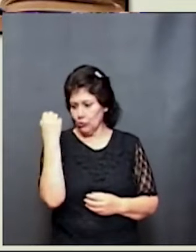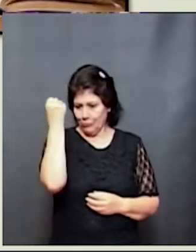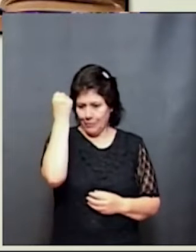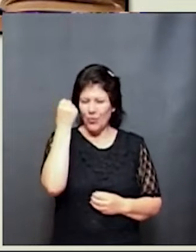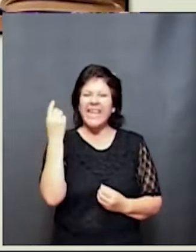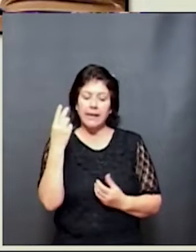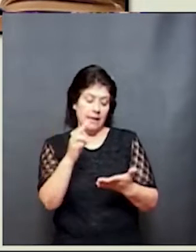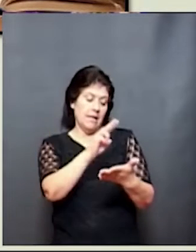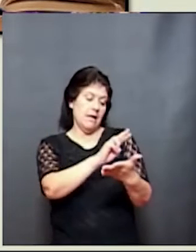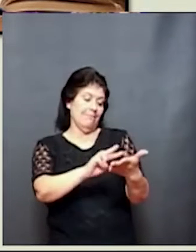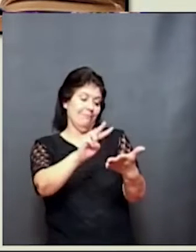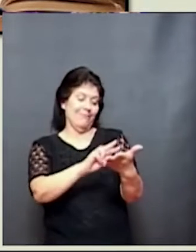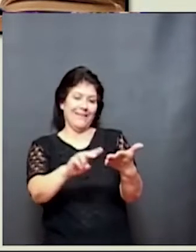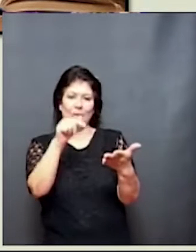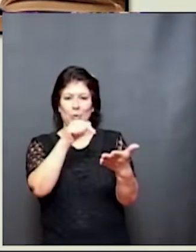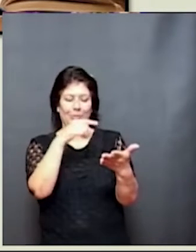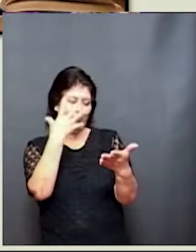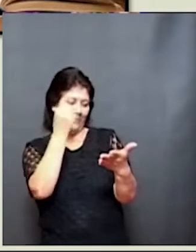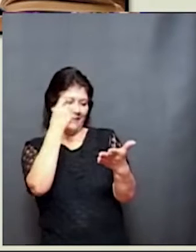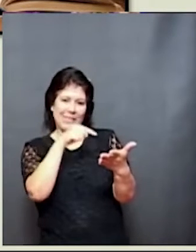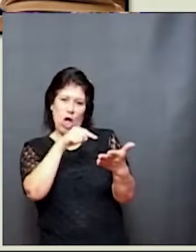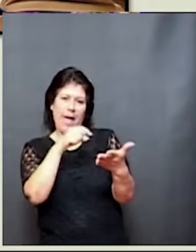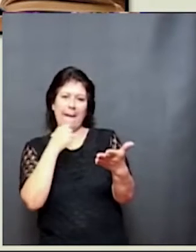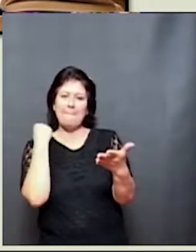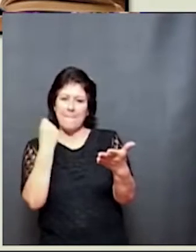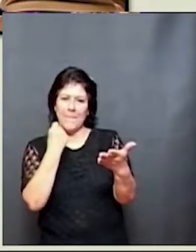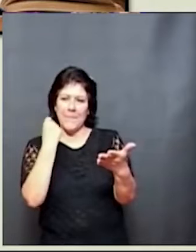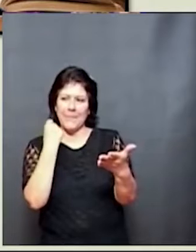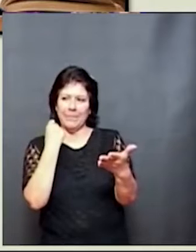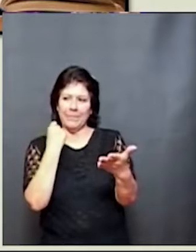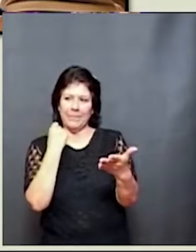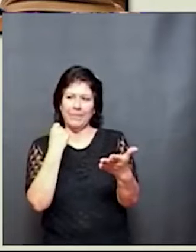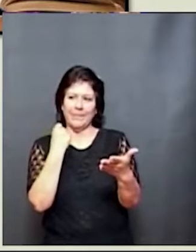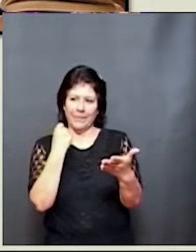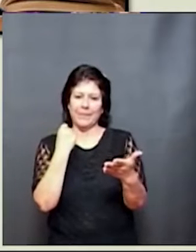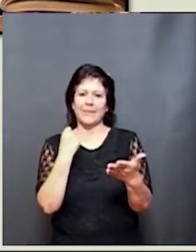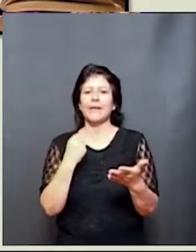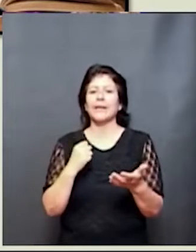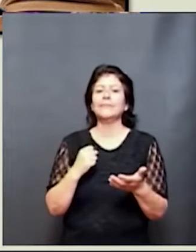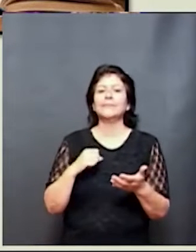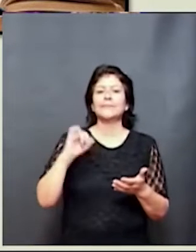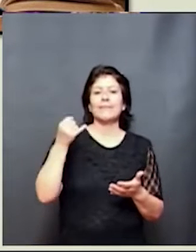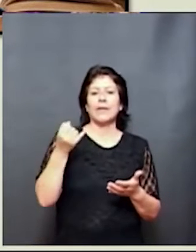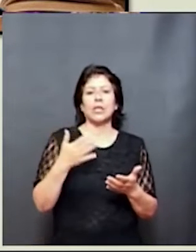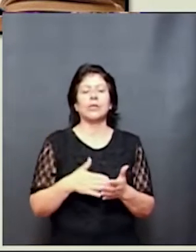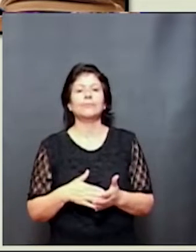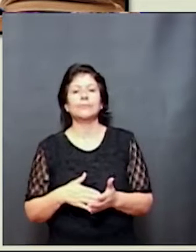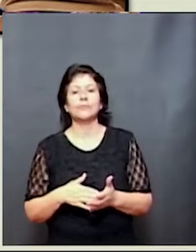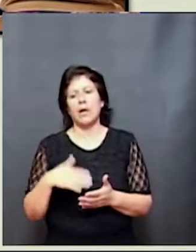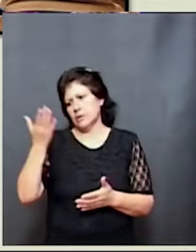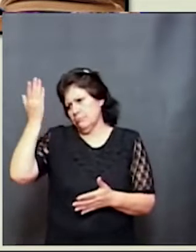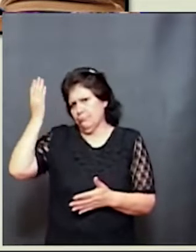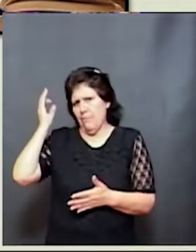lectura. Hablamos de actualizarnos, hay un montón de autores que estudiaron el neurodesarrollo hace más de 50